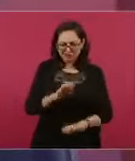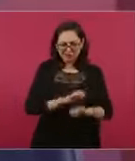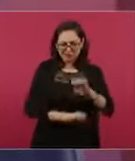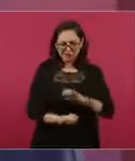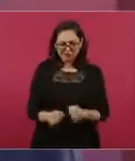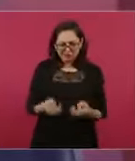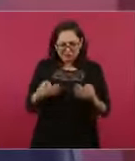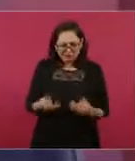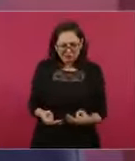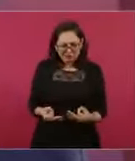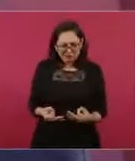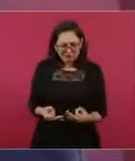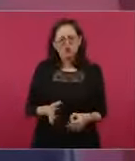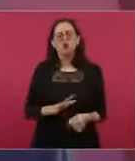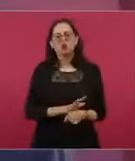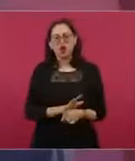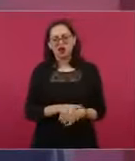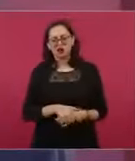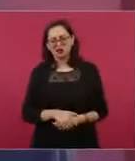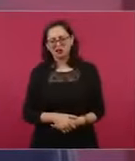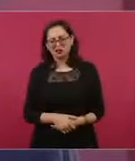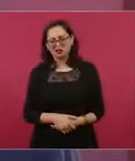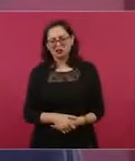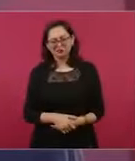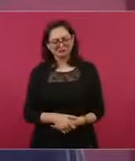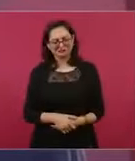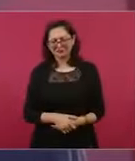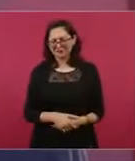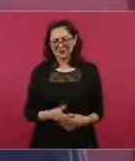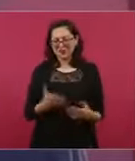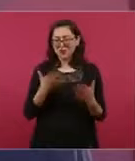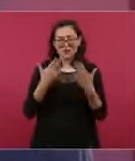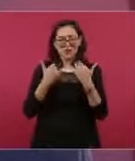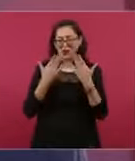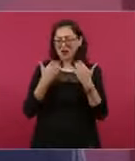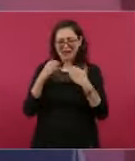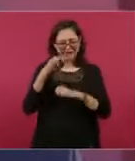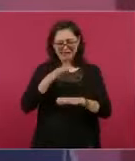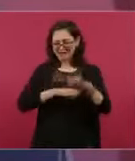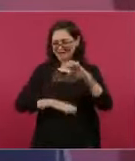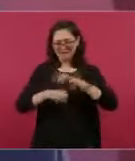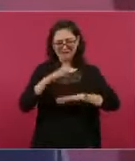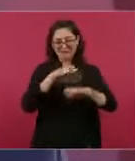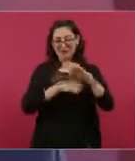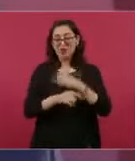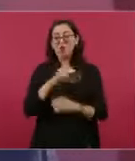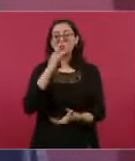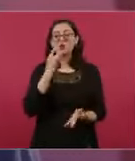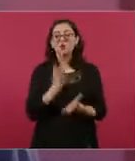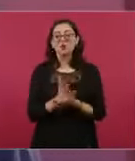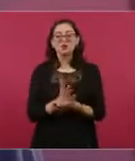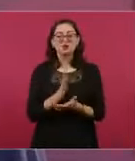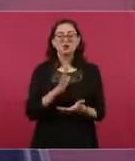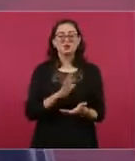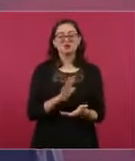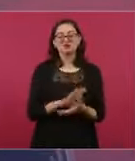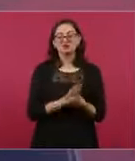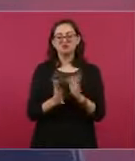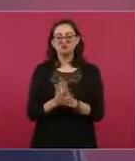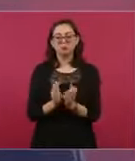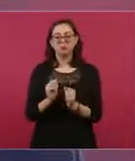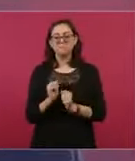porque no es empresario, es traficante de influencia y ahora aprendiz de político.